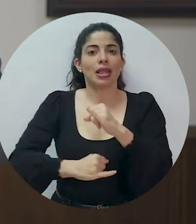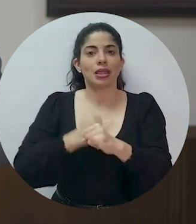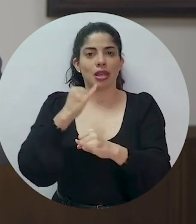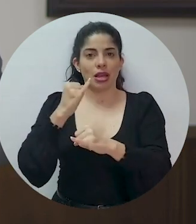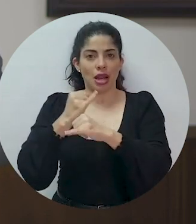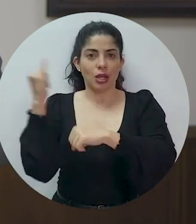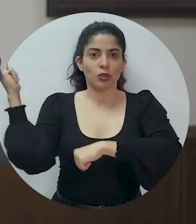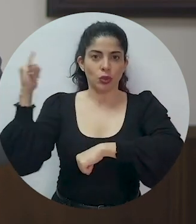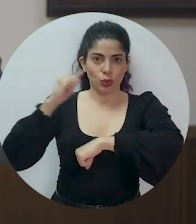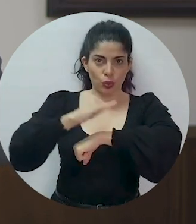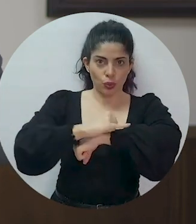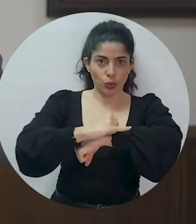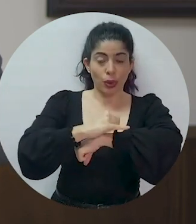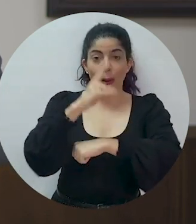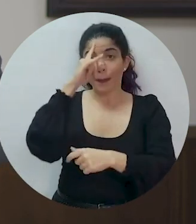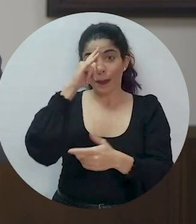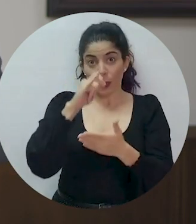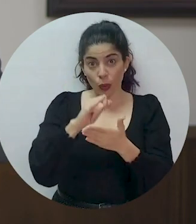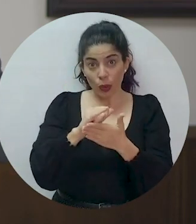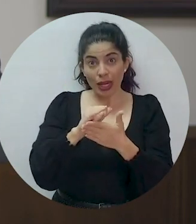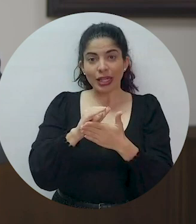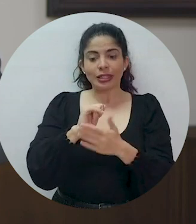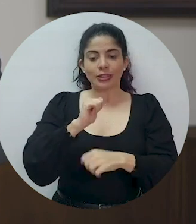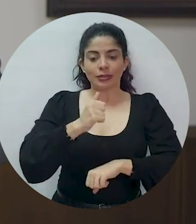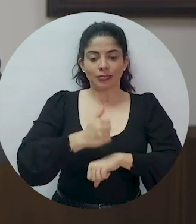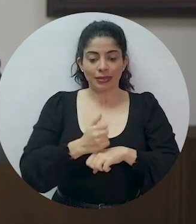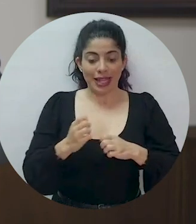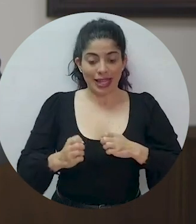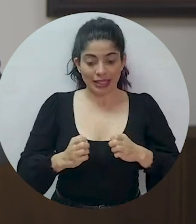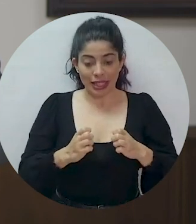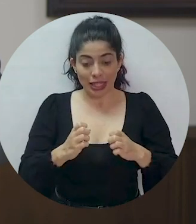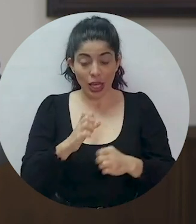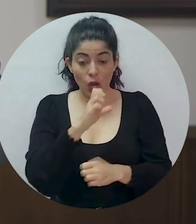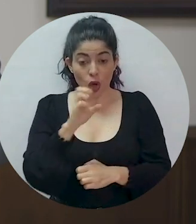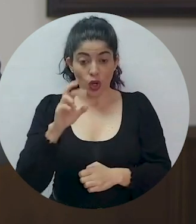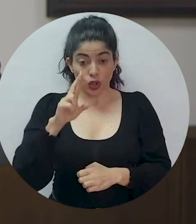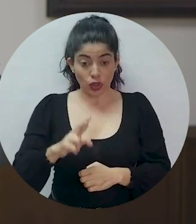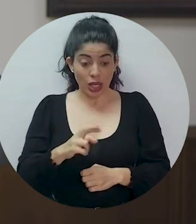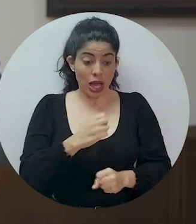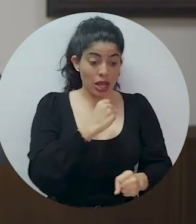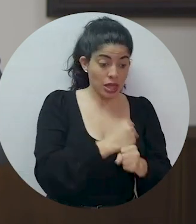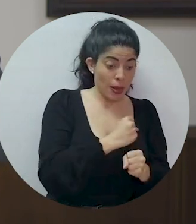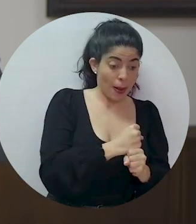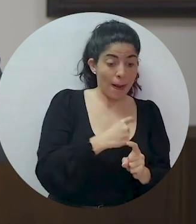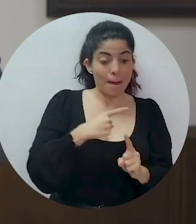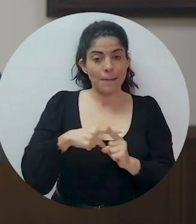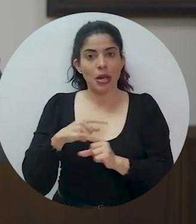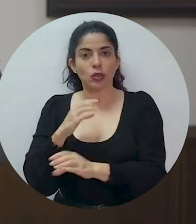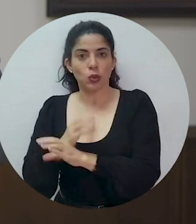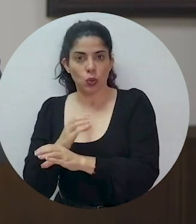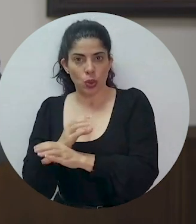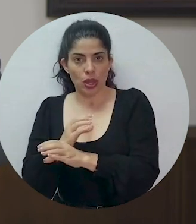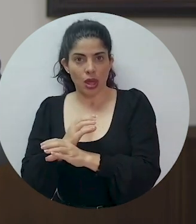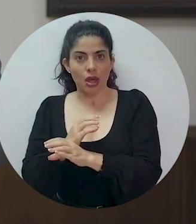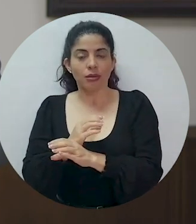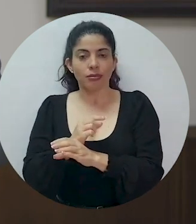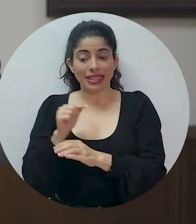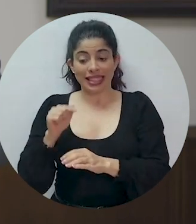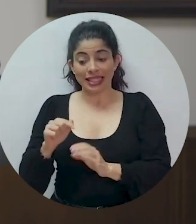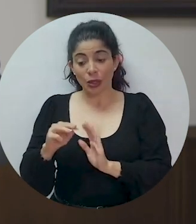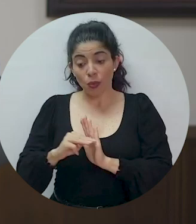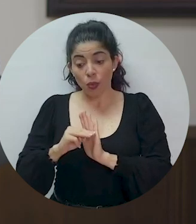Y por eso estamos desarrollando la estrategia Costa Rica Trabaja y Se Cuida, un modelo de